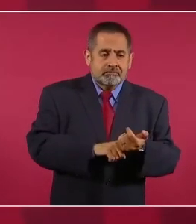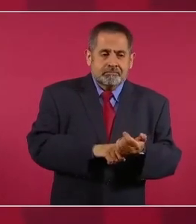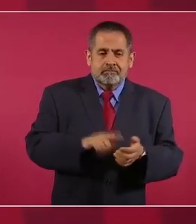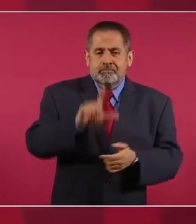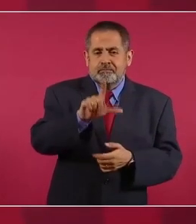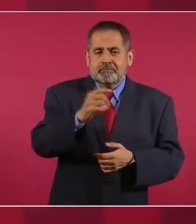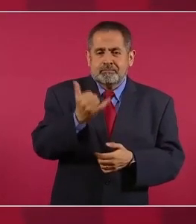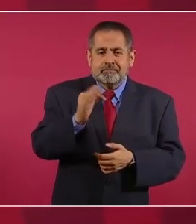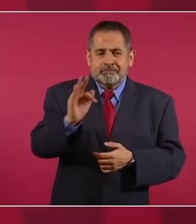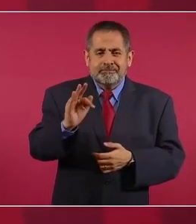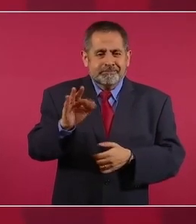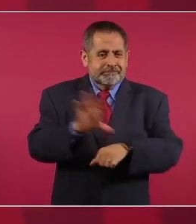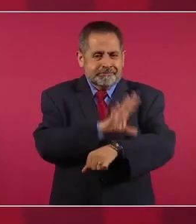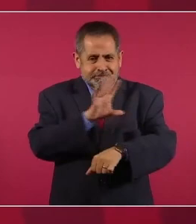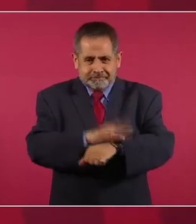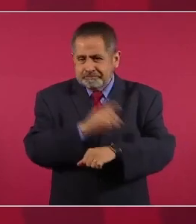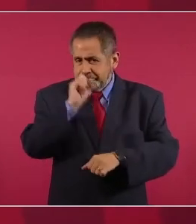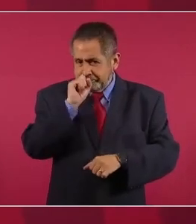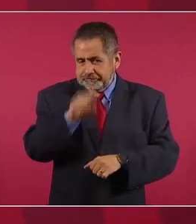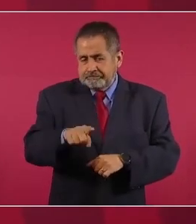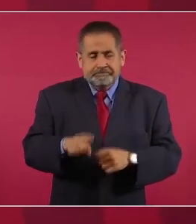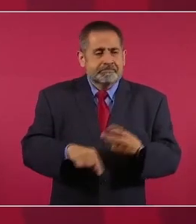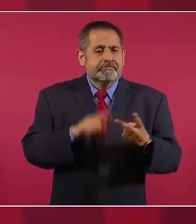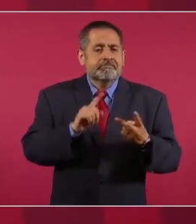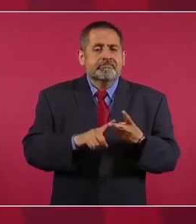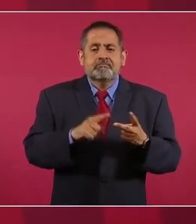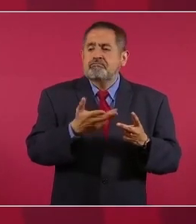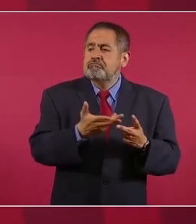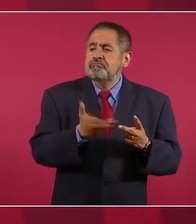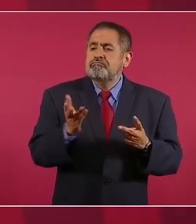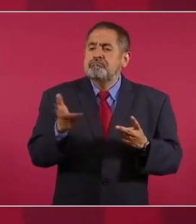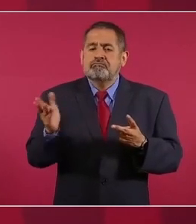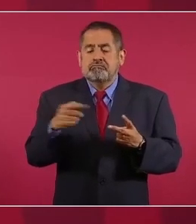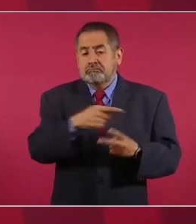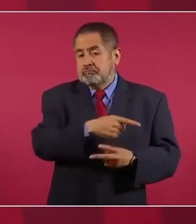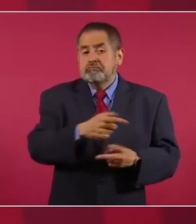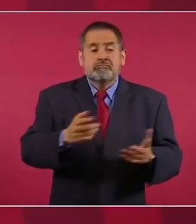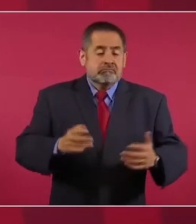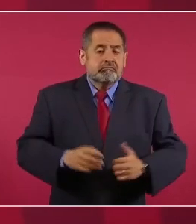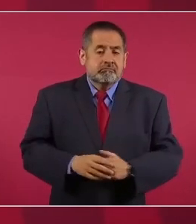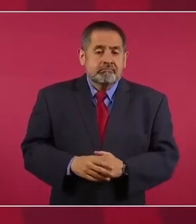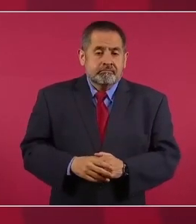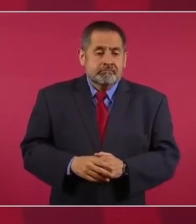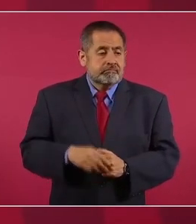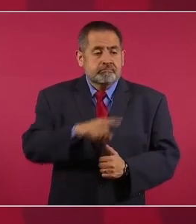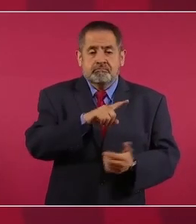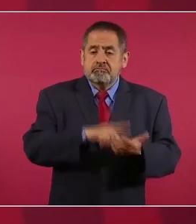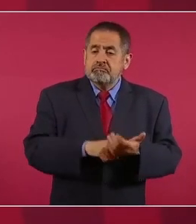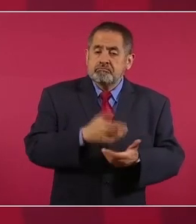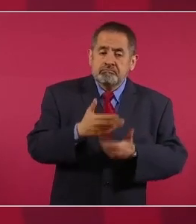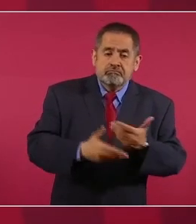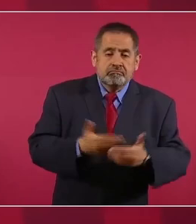así despidieron